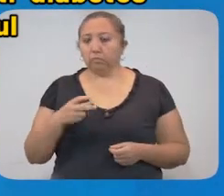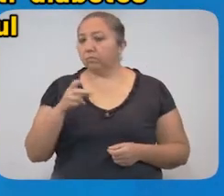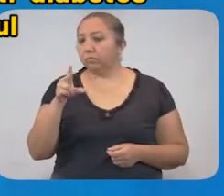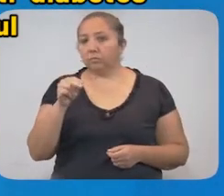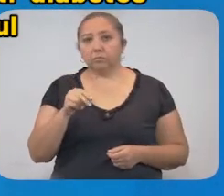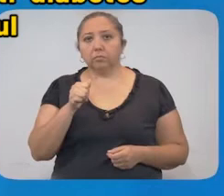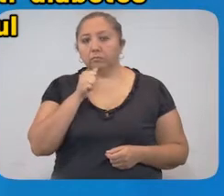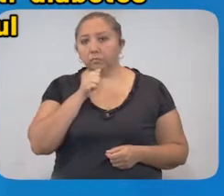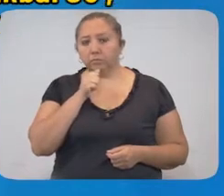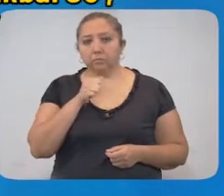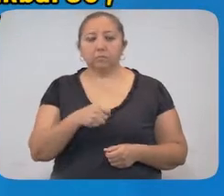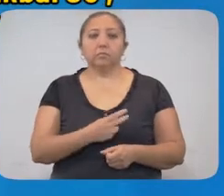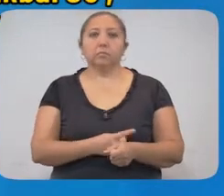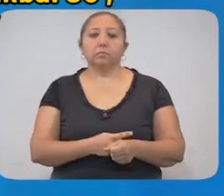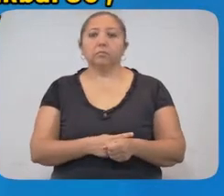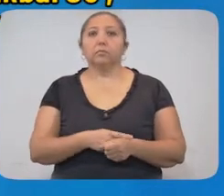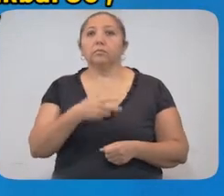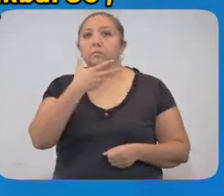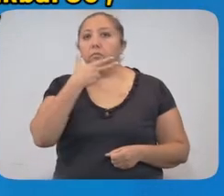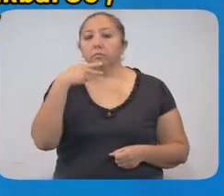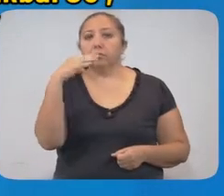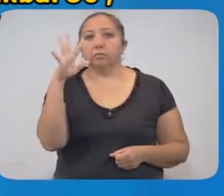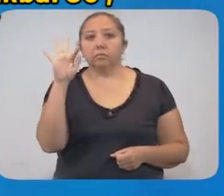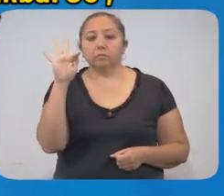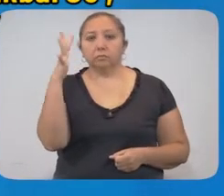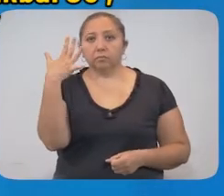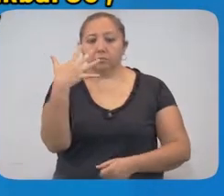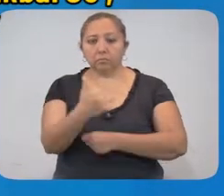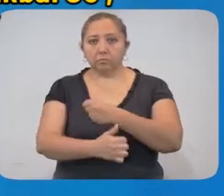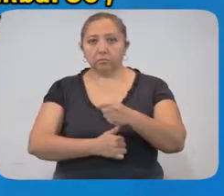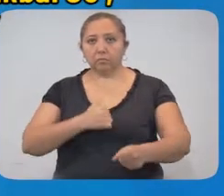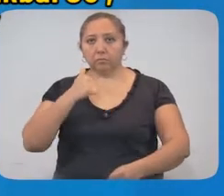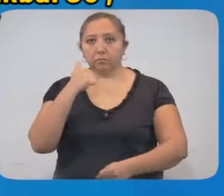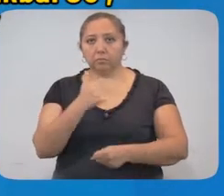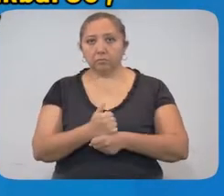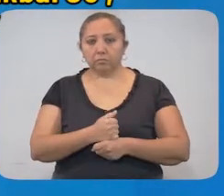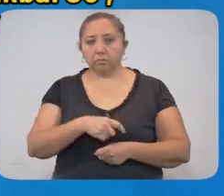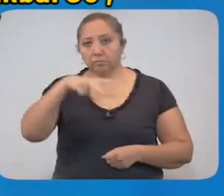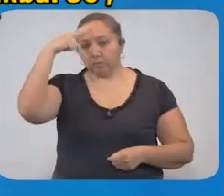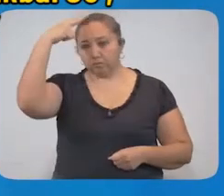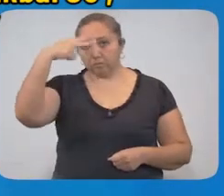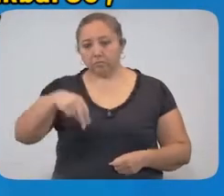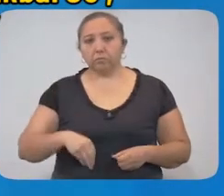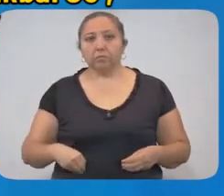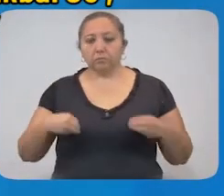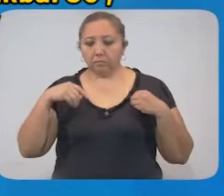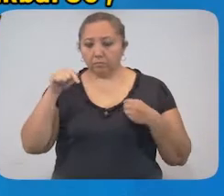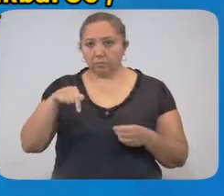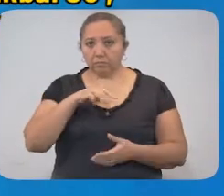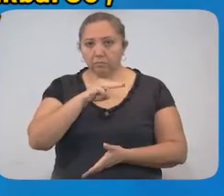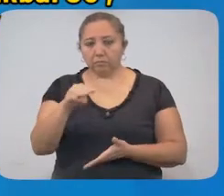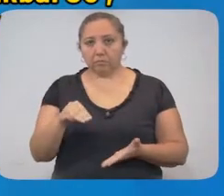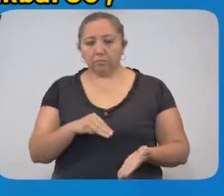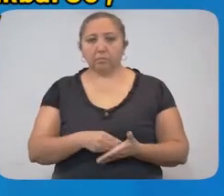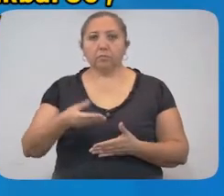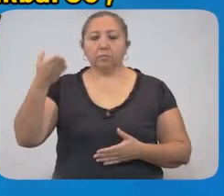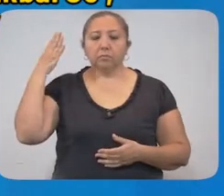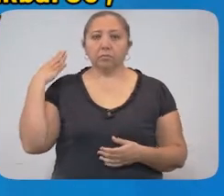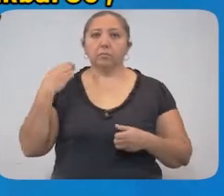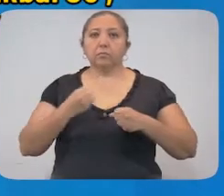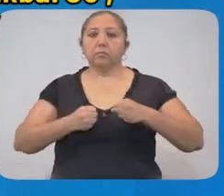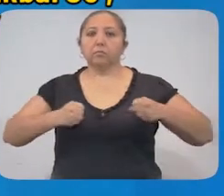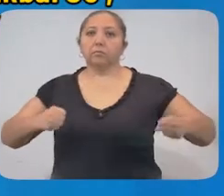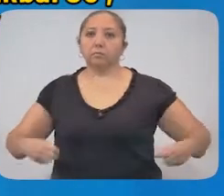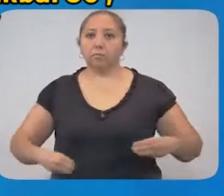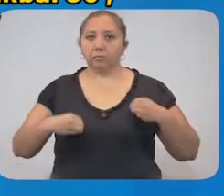reporta síntomas. Hombre de 45 años, originario de la Ciudad de México y residente de Mérida, con antecedente de obesidad.